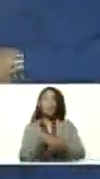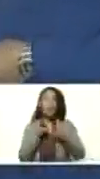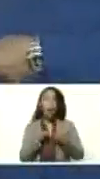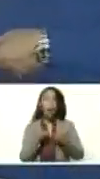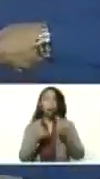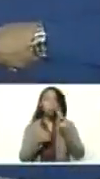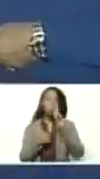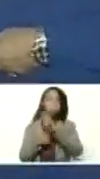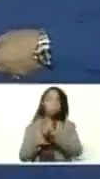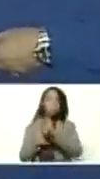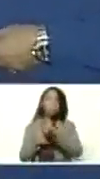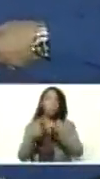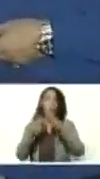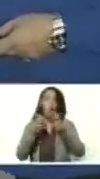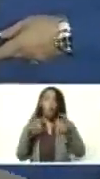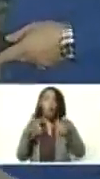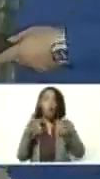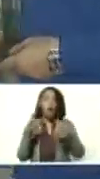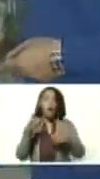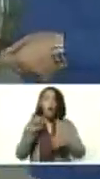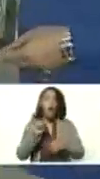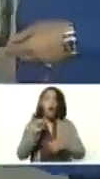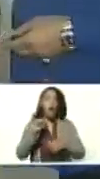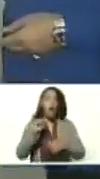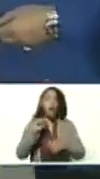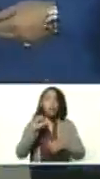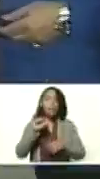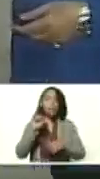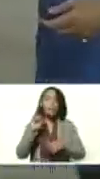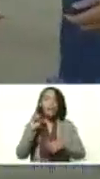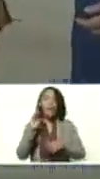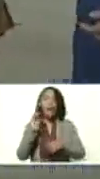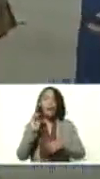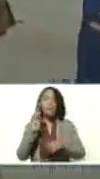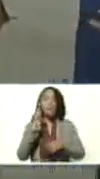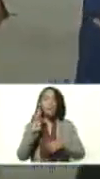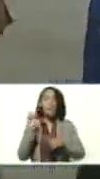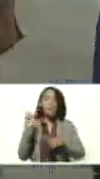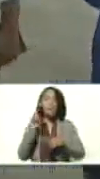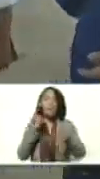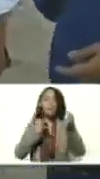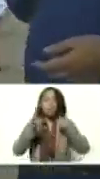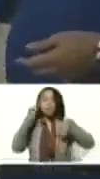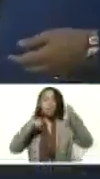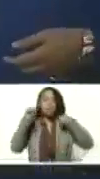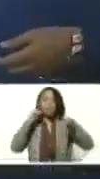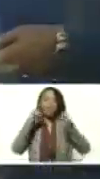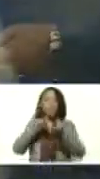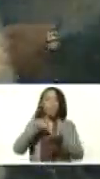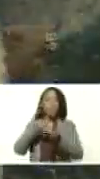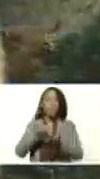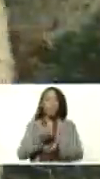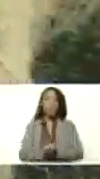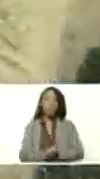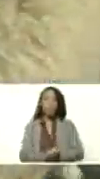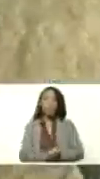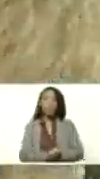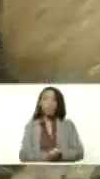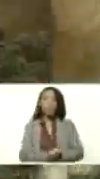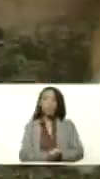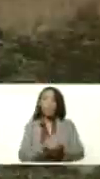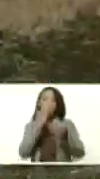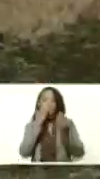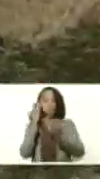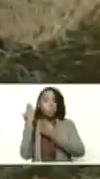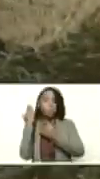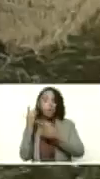ver la oveja Azat, son más rebeldes, mira. Vienen de Israel, son rebeldes. Ajá. Vamos a